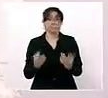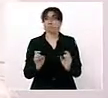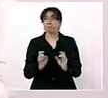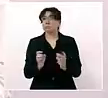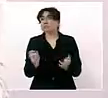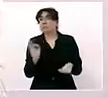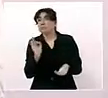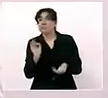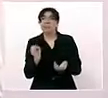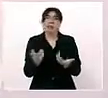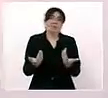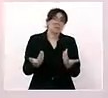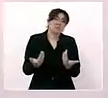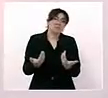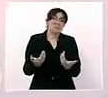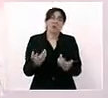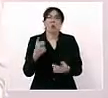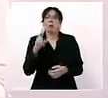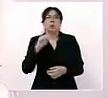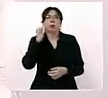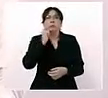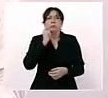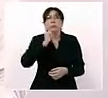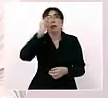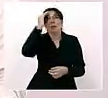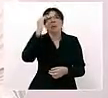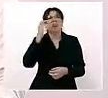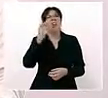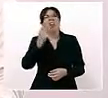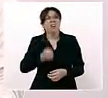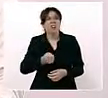lo que significa un buen gobierno.